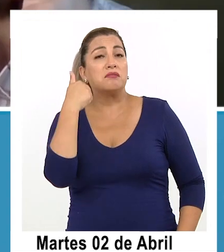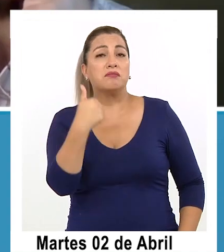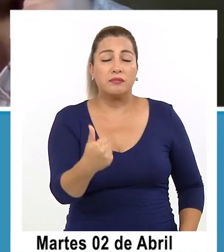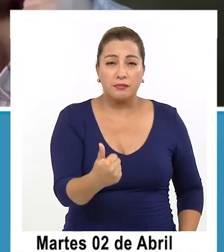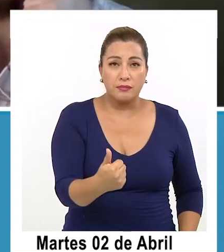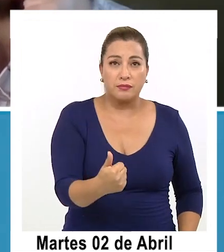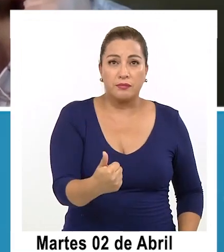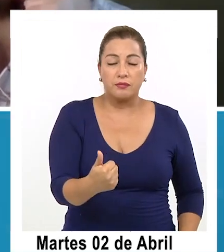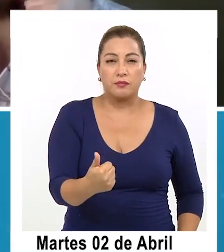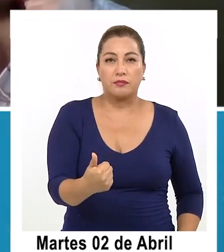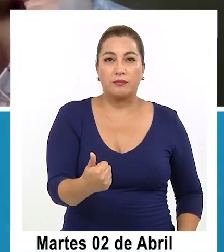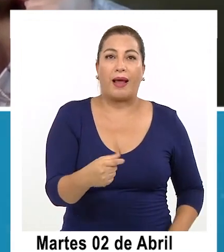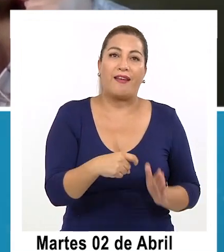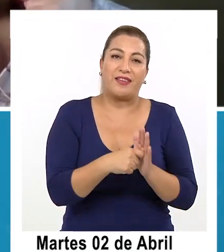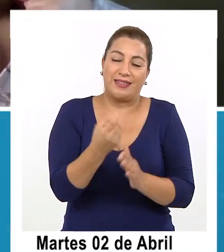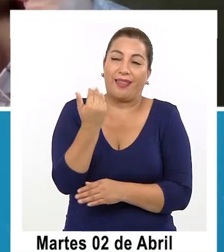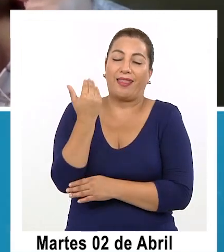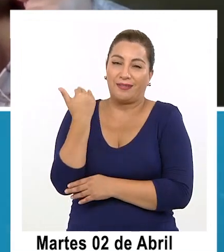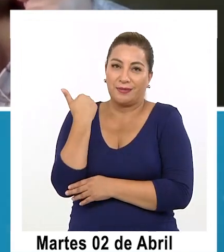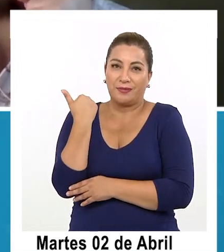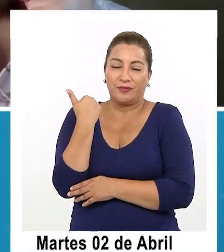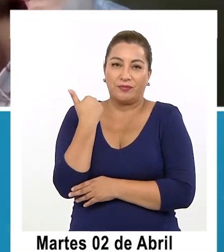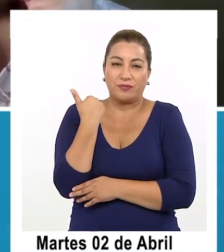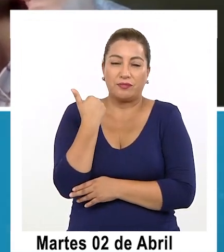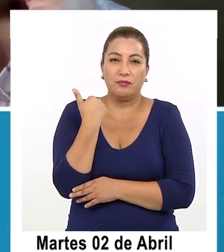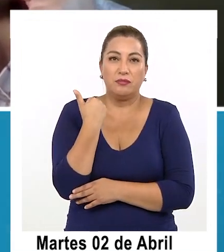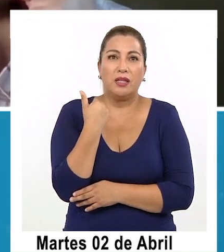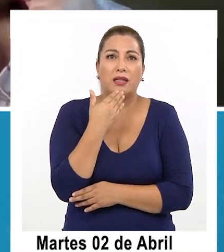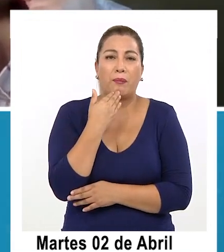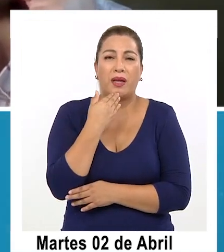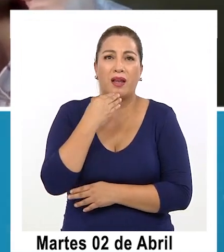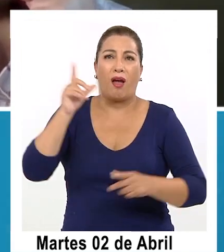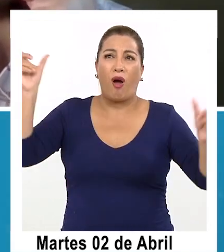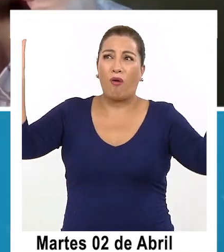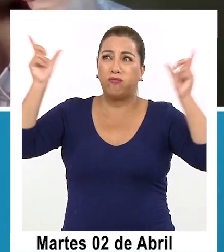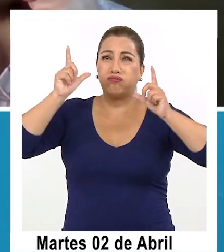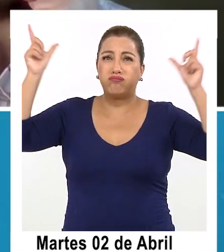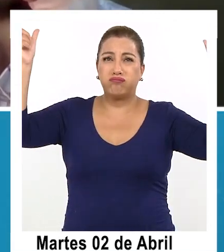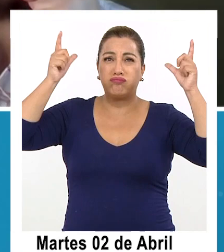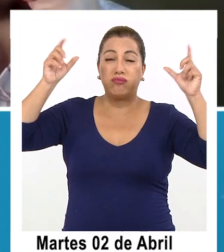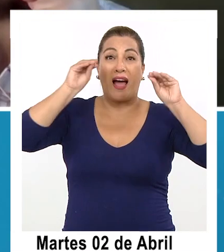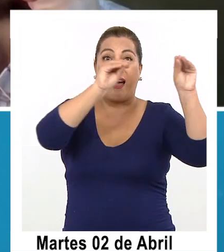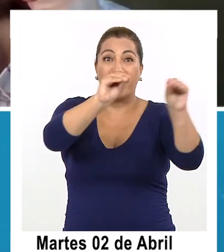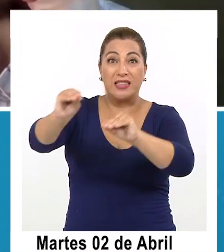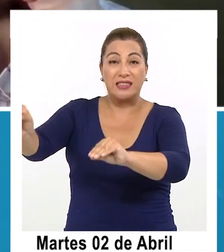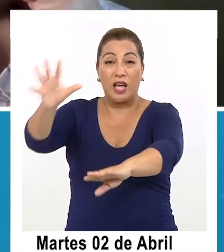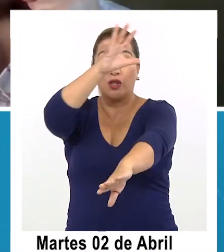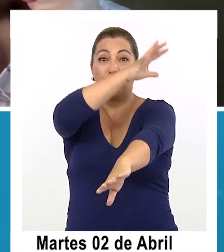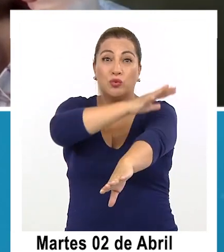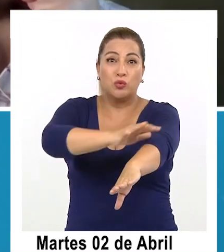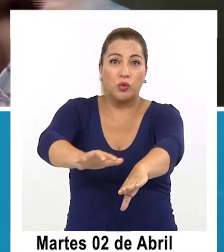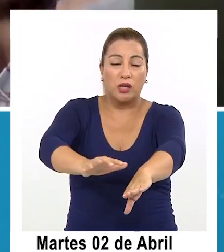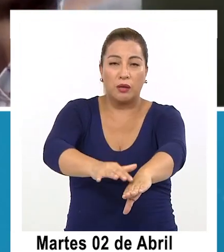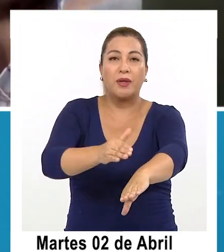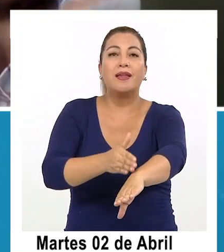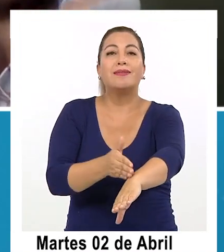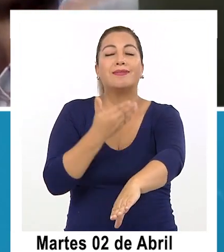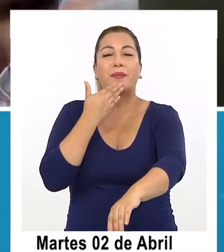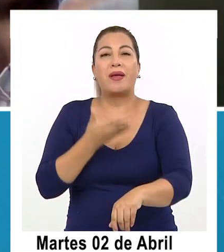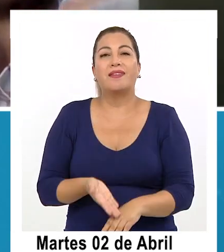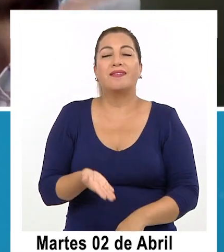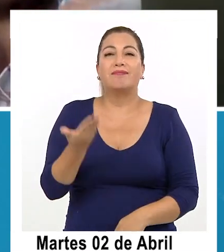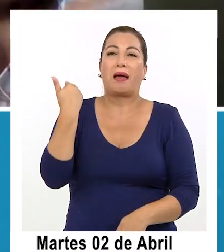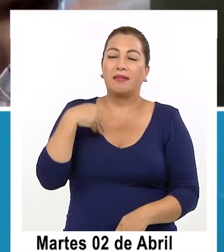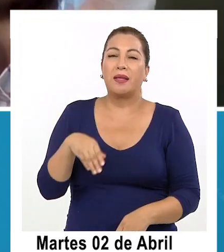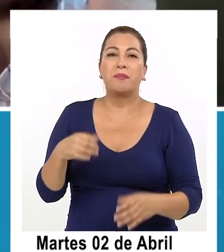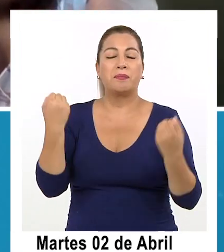para la época funcionaron las alarmas de evacuación contra tsunami se se habían hecho ejercicios de evacuación